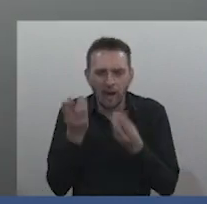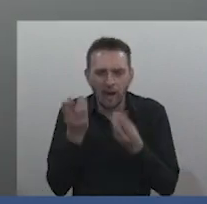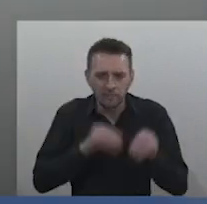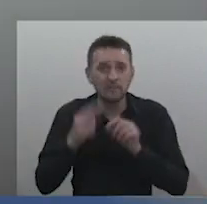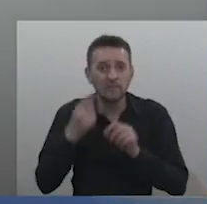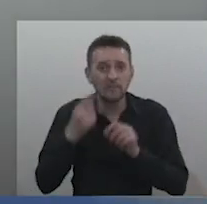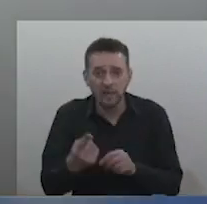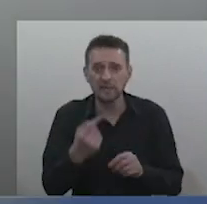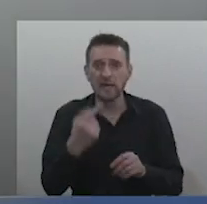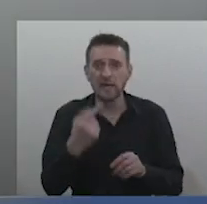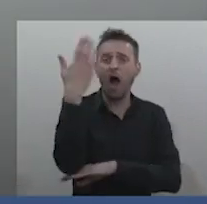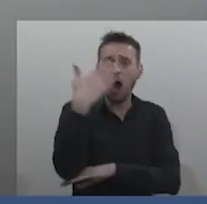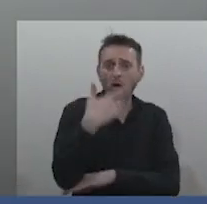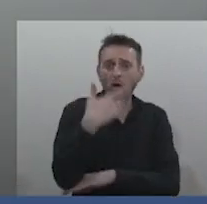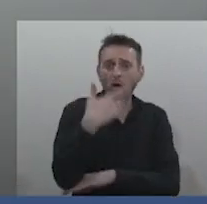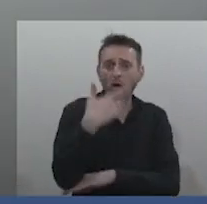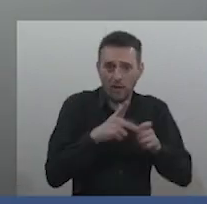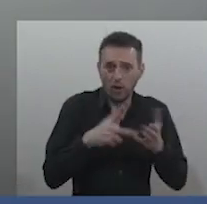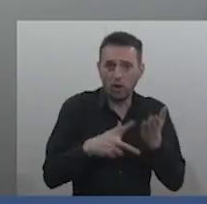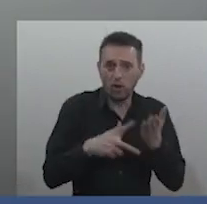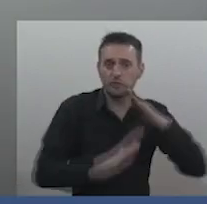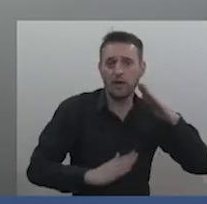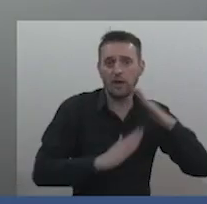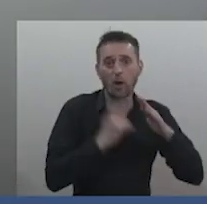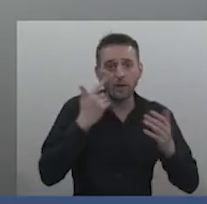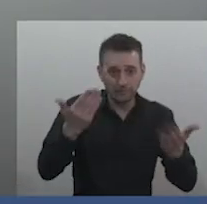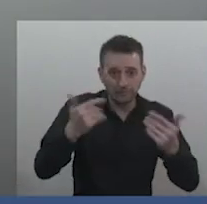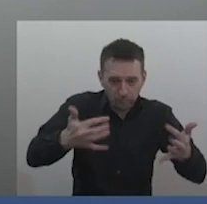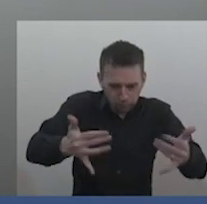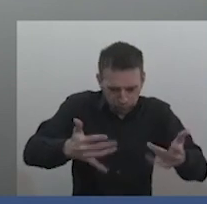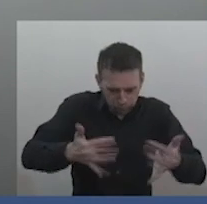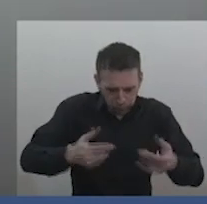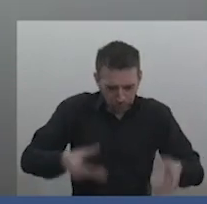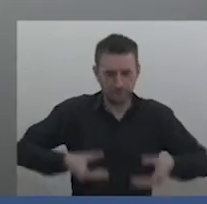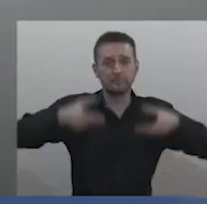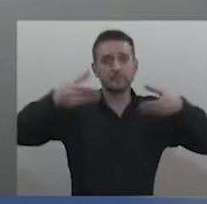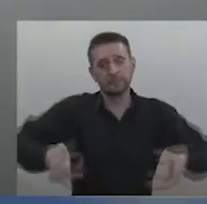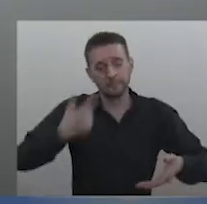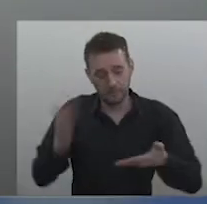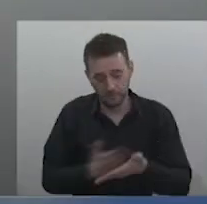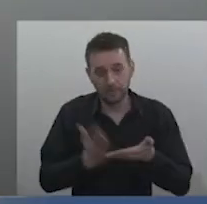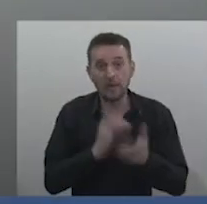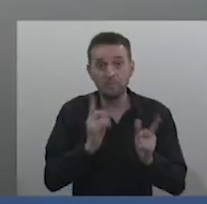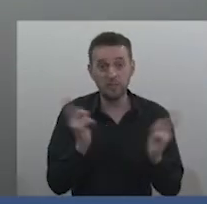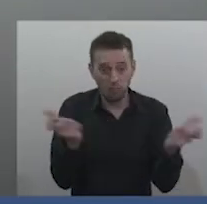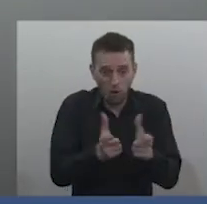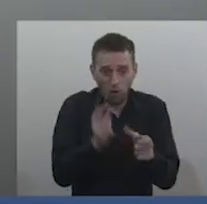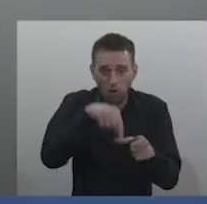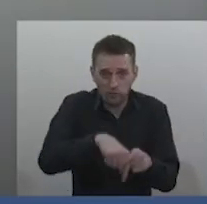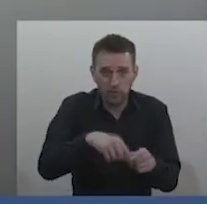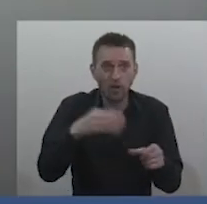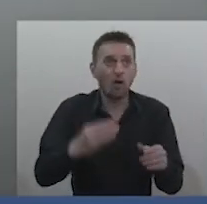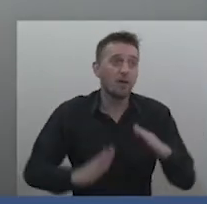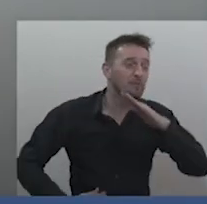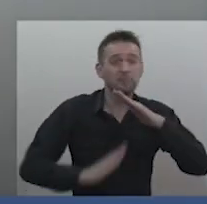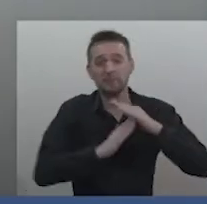vayan a las auditorías del Consejo de la Magistratura. Vamos todos a la auditoría del Consejo de la Magistratura, porque en el Consejo de la Magistratura pasamos